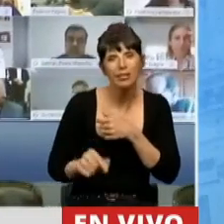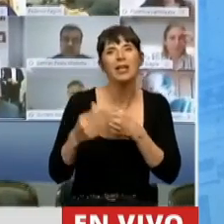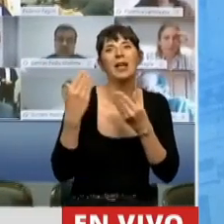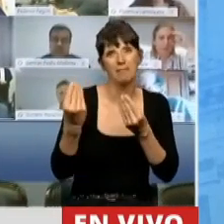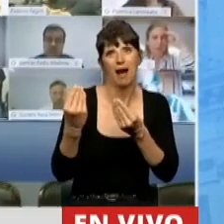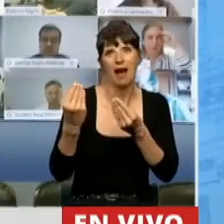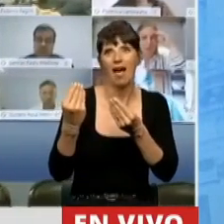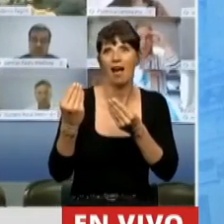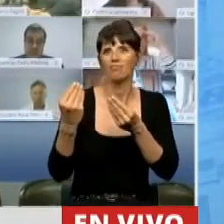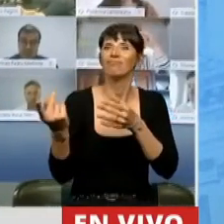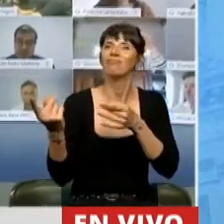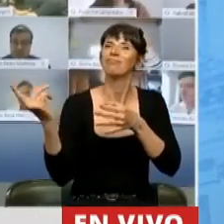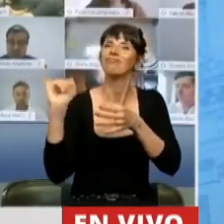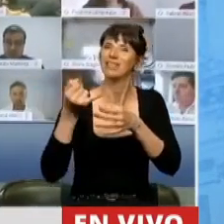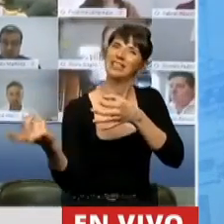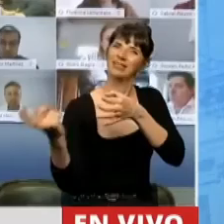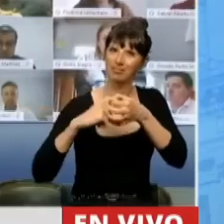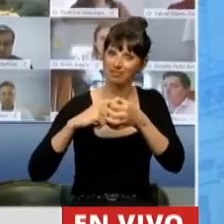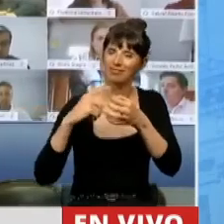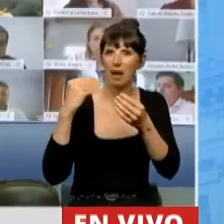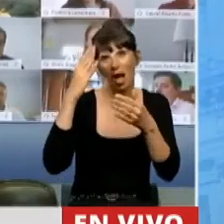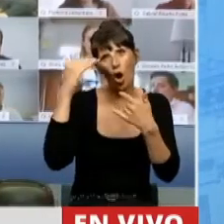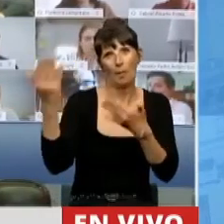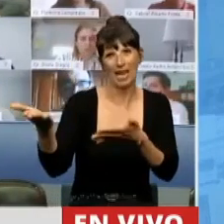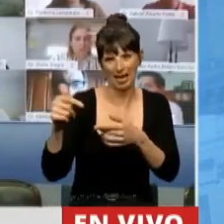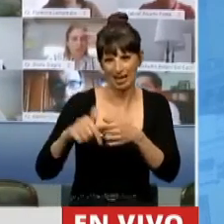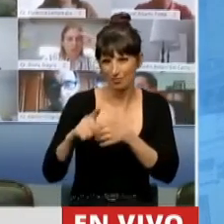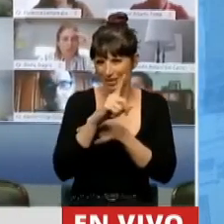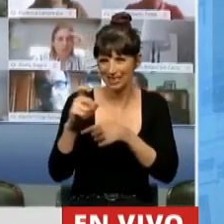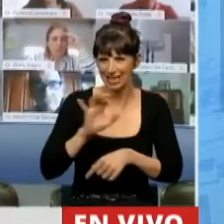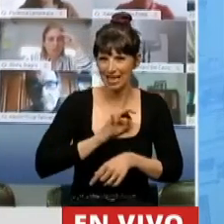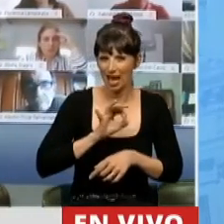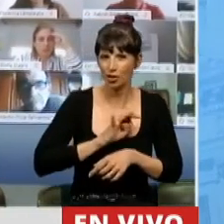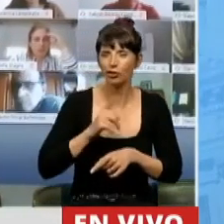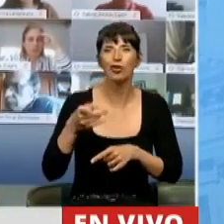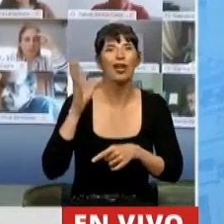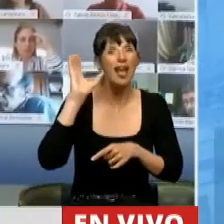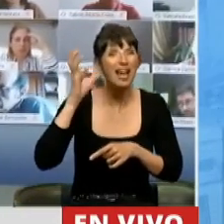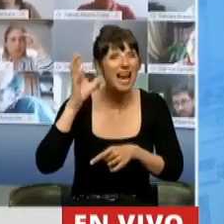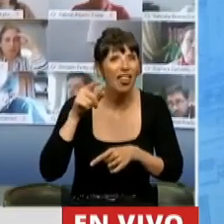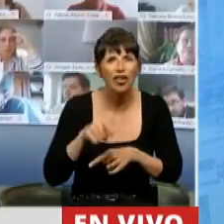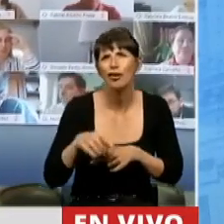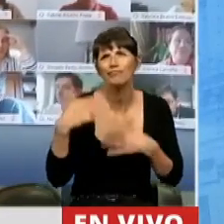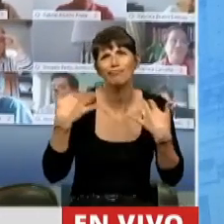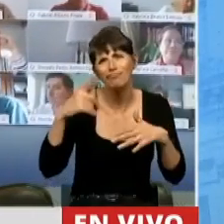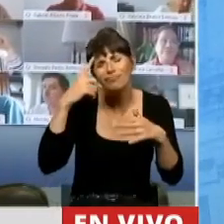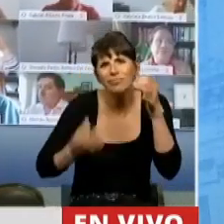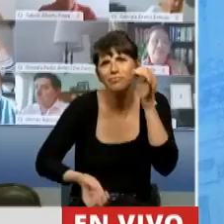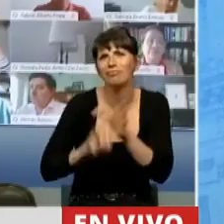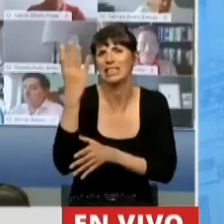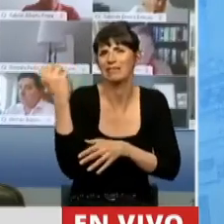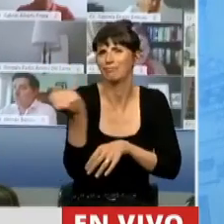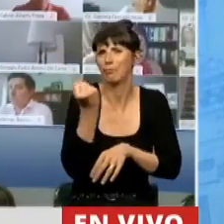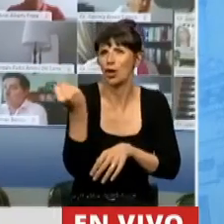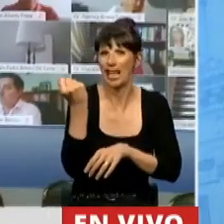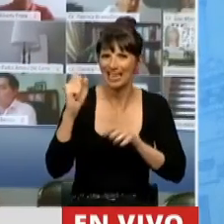públicas y privadas que se han realizado por este centenario. La radio, sin duda, es el gran invento que se ha